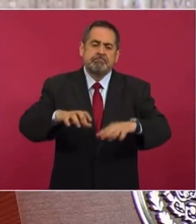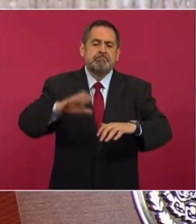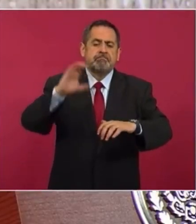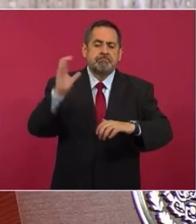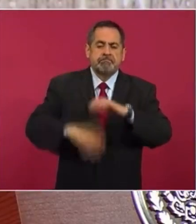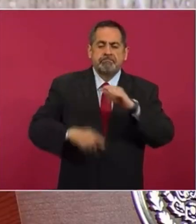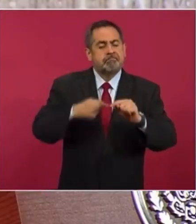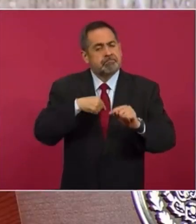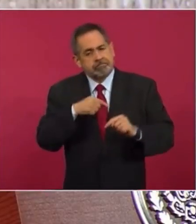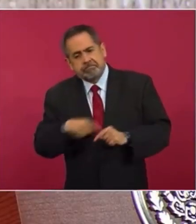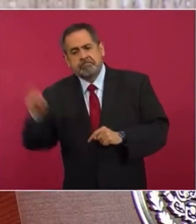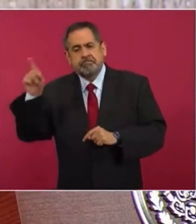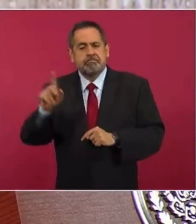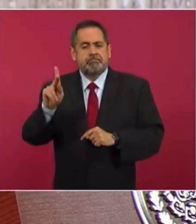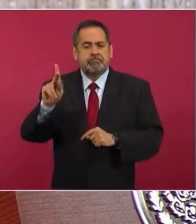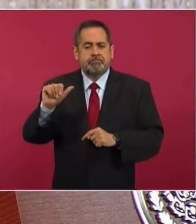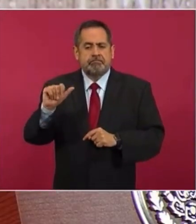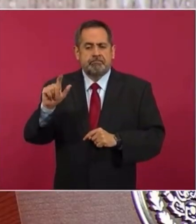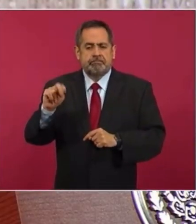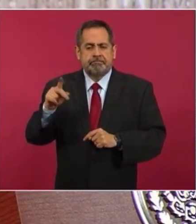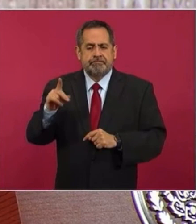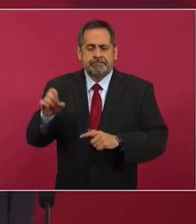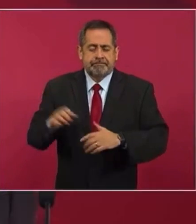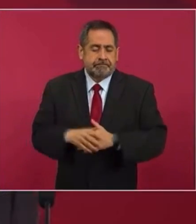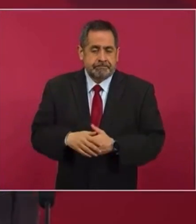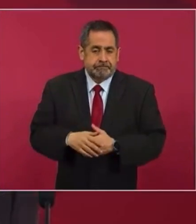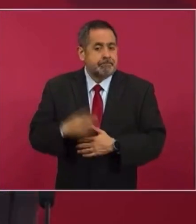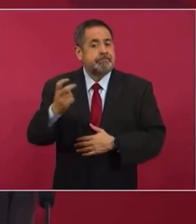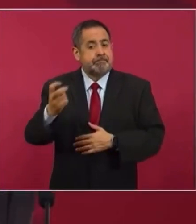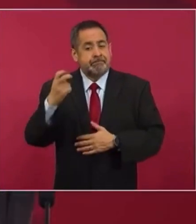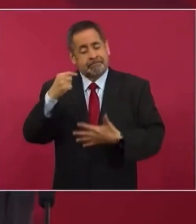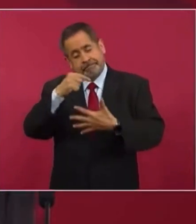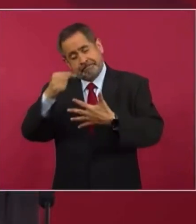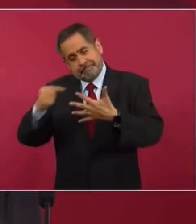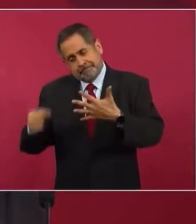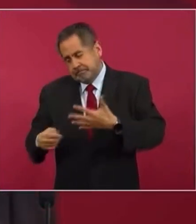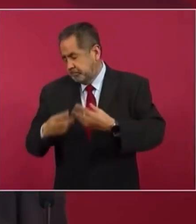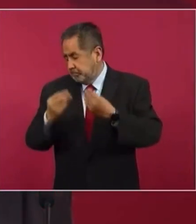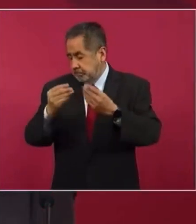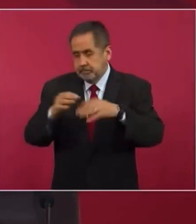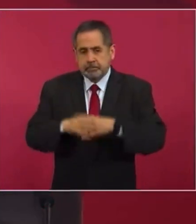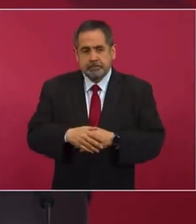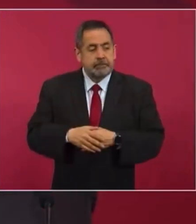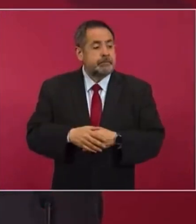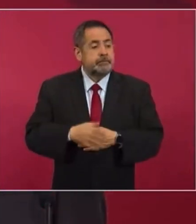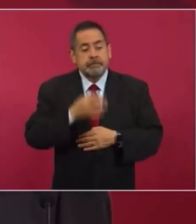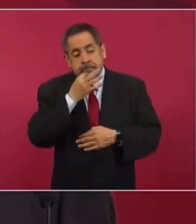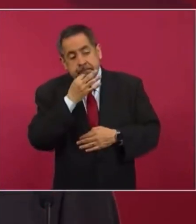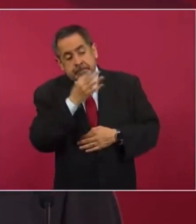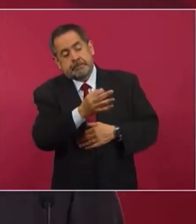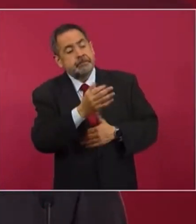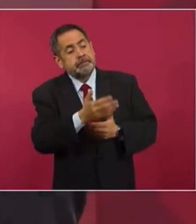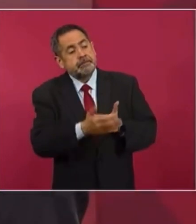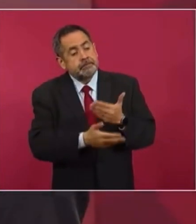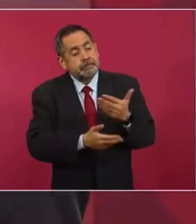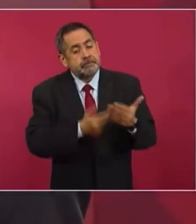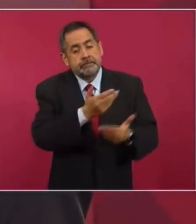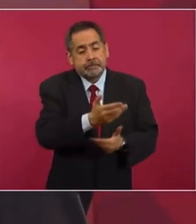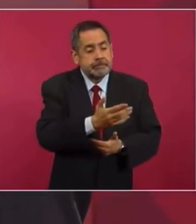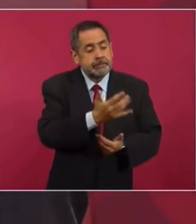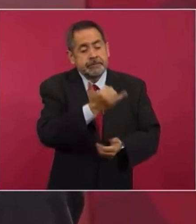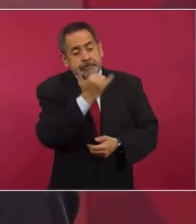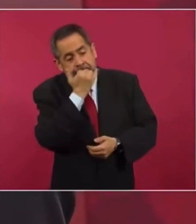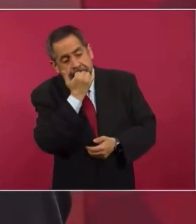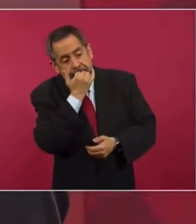O que ofrezco disculpas por adelantado a nuestros adversarios,